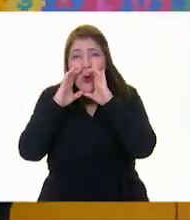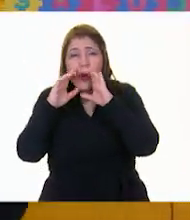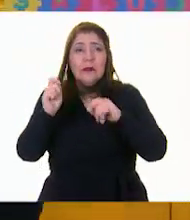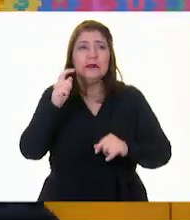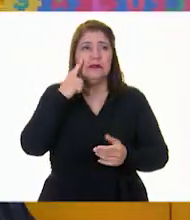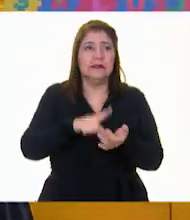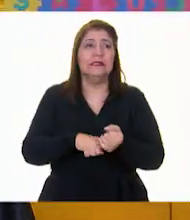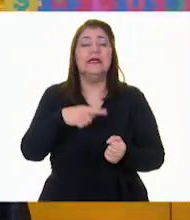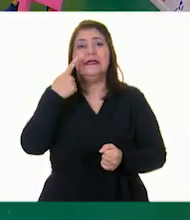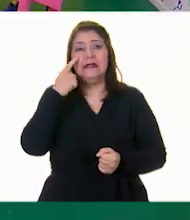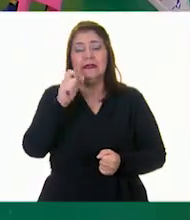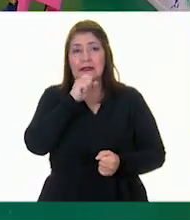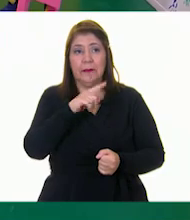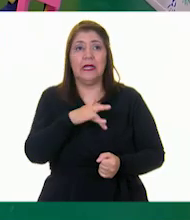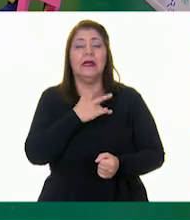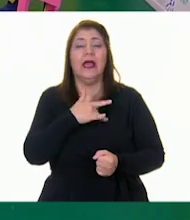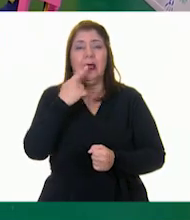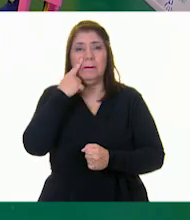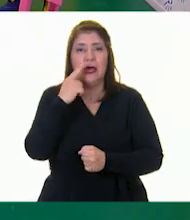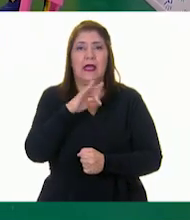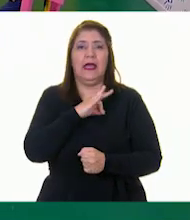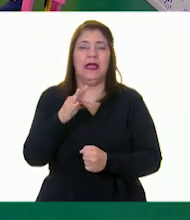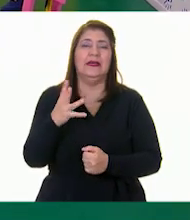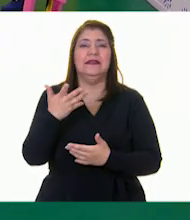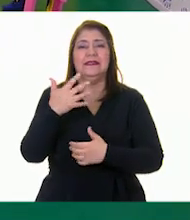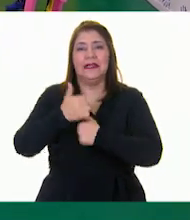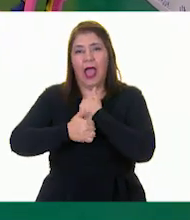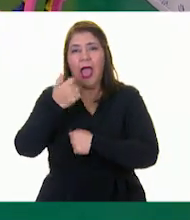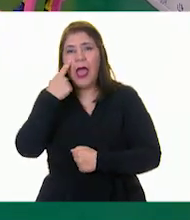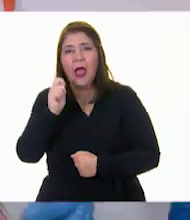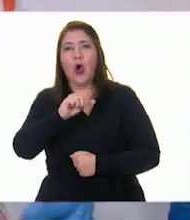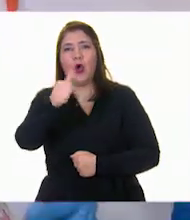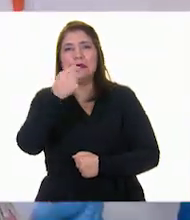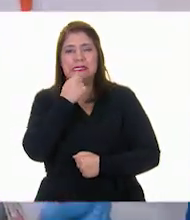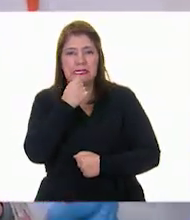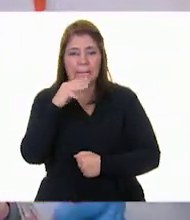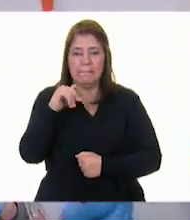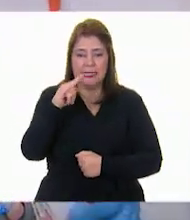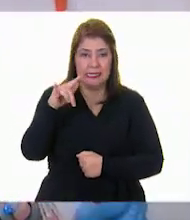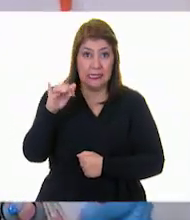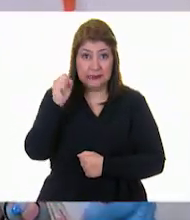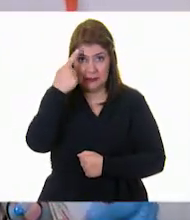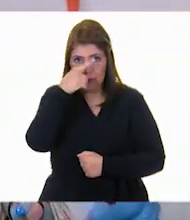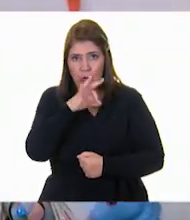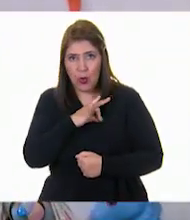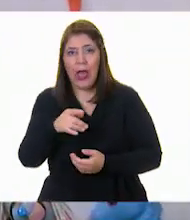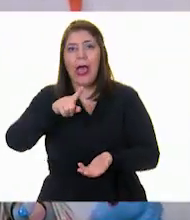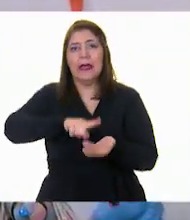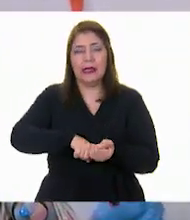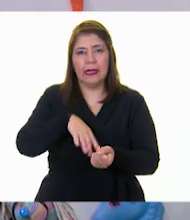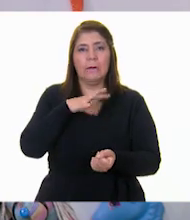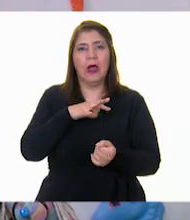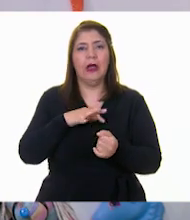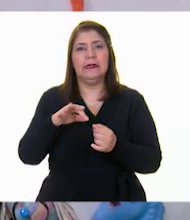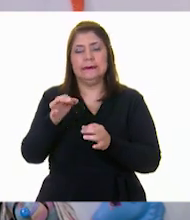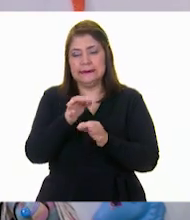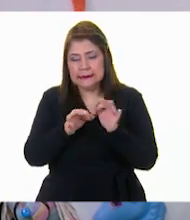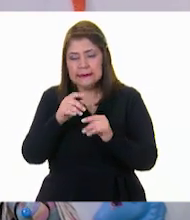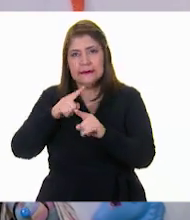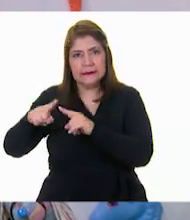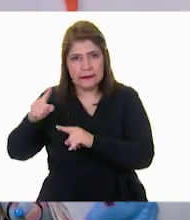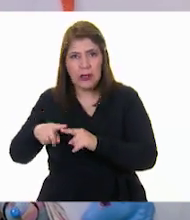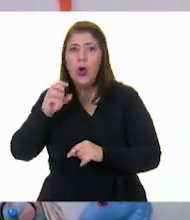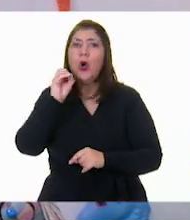concursantes competirán con un refrigerio nutritivo que incluya semillas y o cereales y van a estar muy